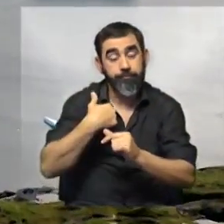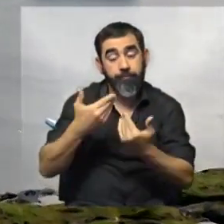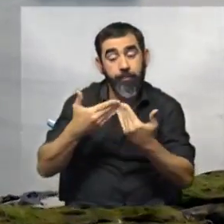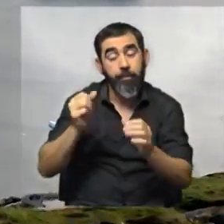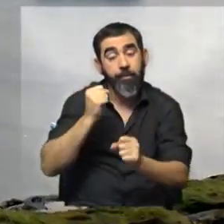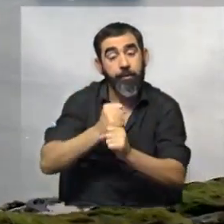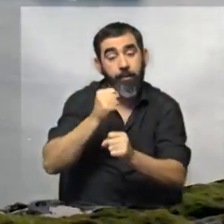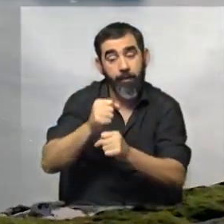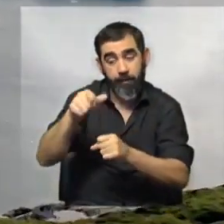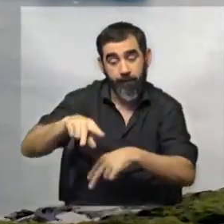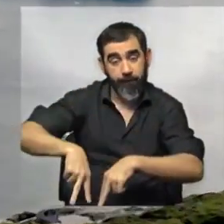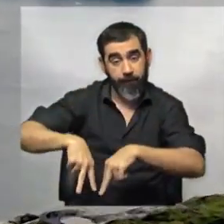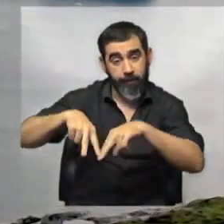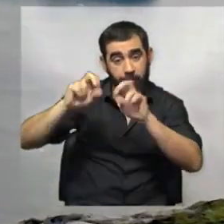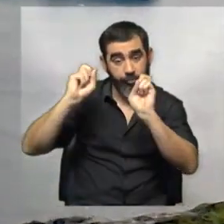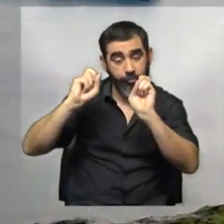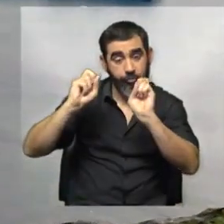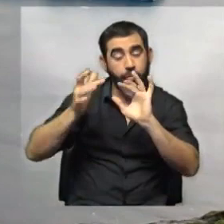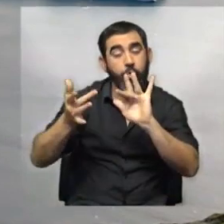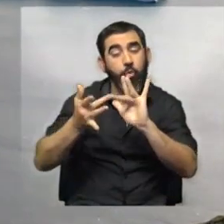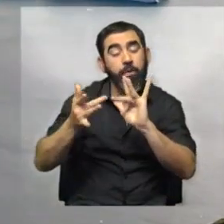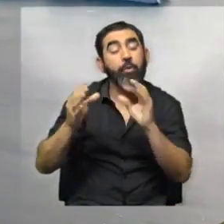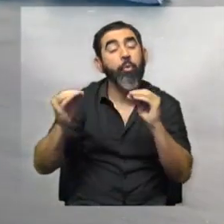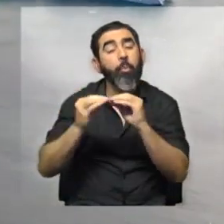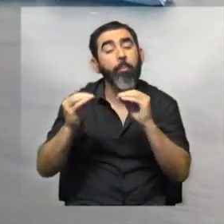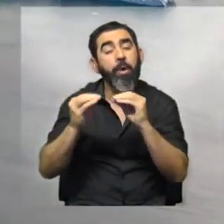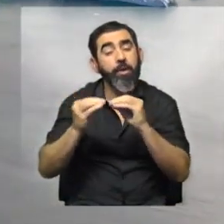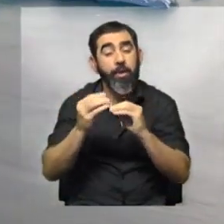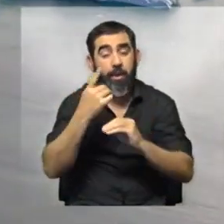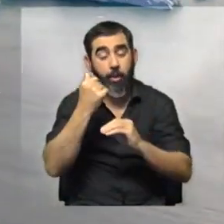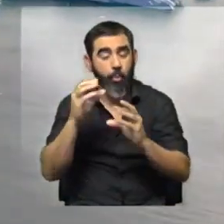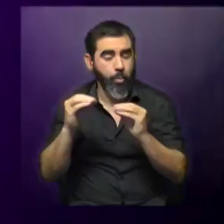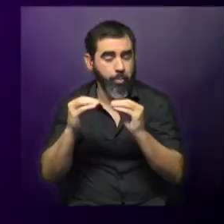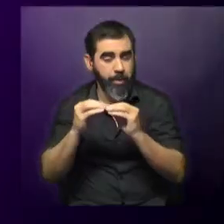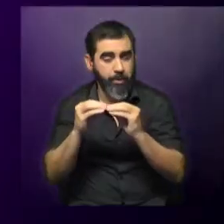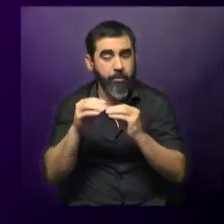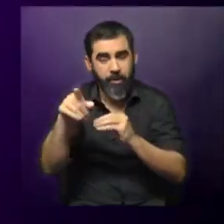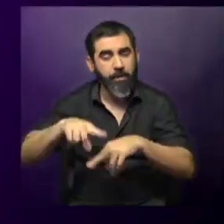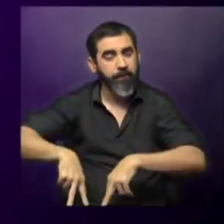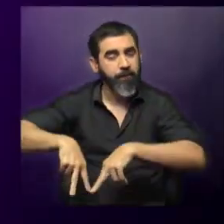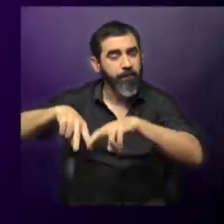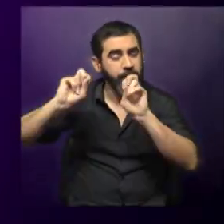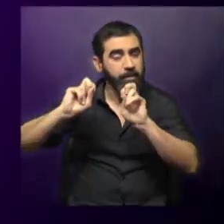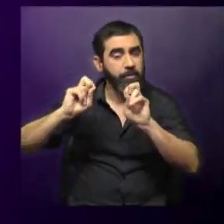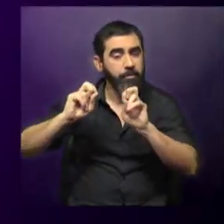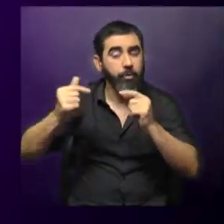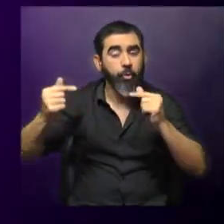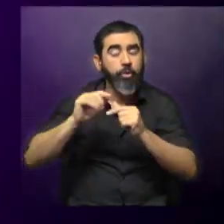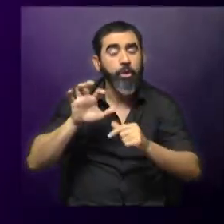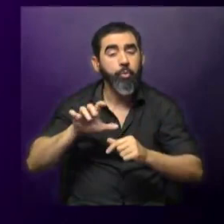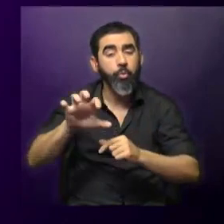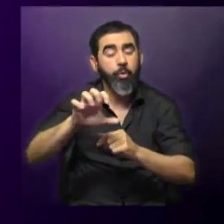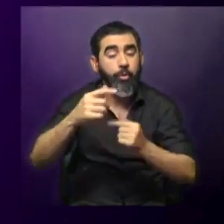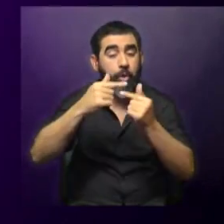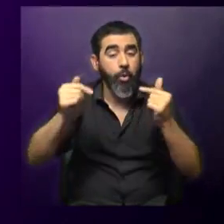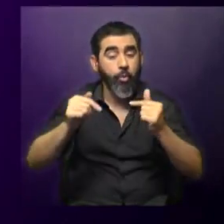en esta línea de investigación, me contactó un compañero, me trabajó un colega, que él estaba estudiando el efecto antitumoral de